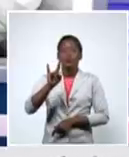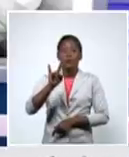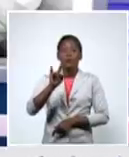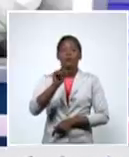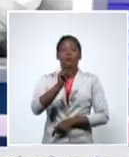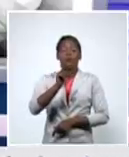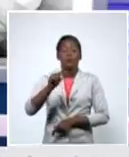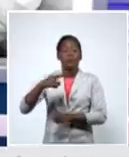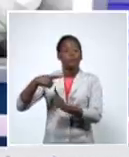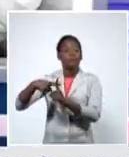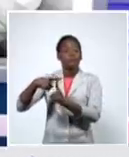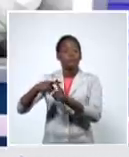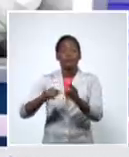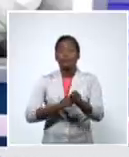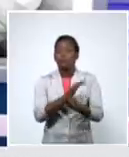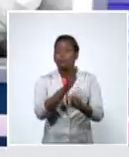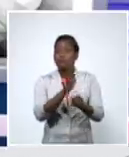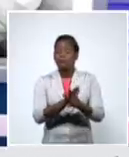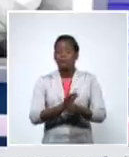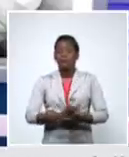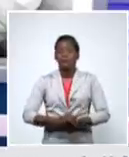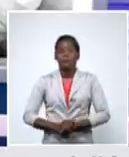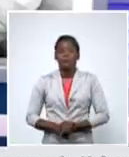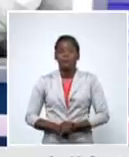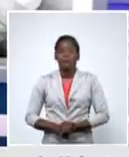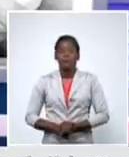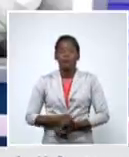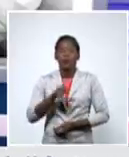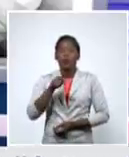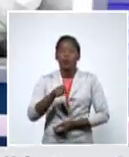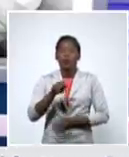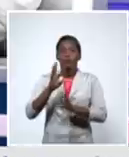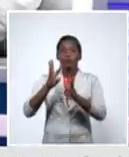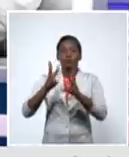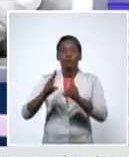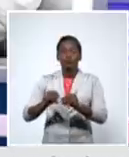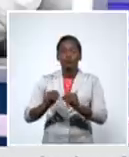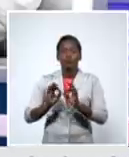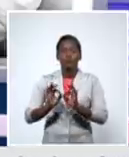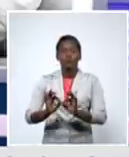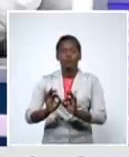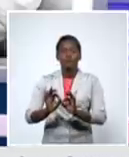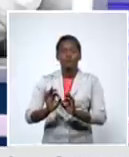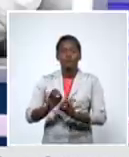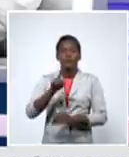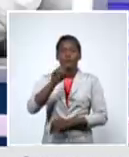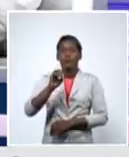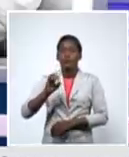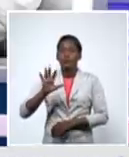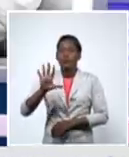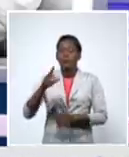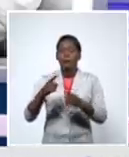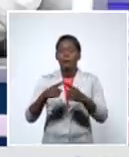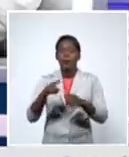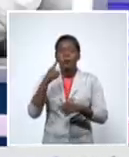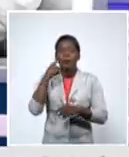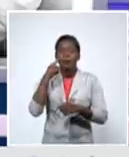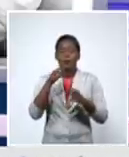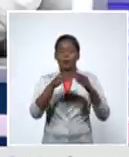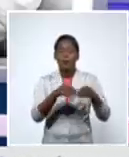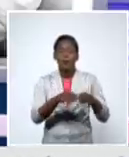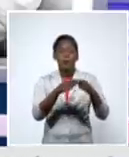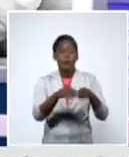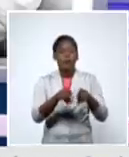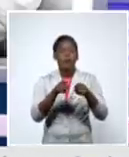confirmados por COVID-19 hoy llegó a 105 casos y es una de las provincias de nuestro país del oriente de Cuba que